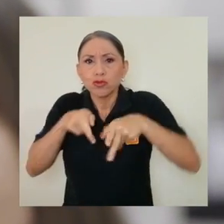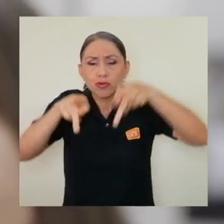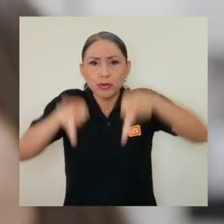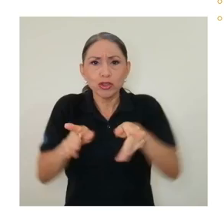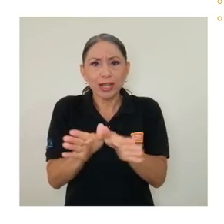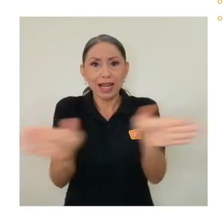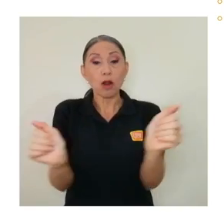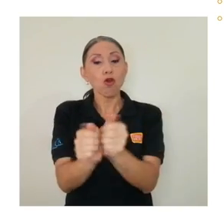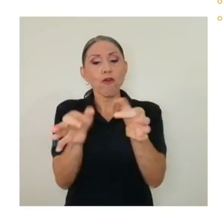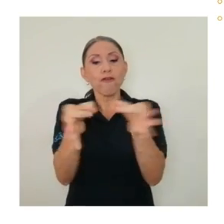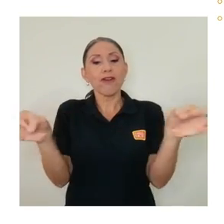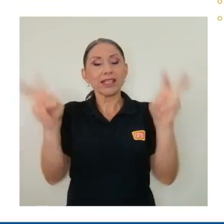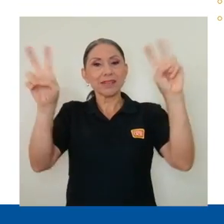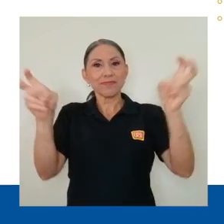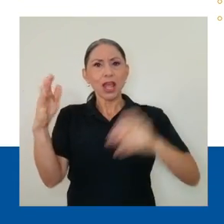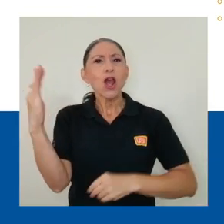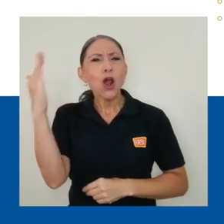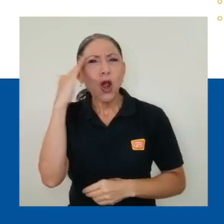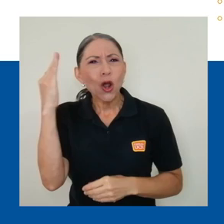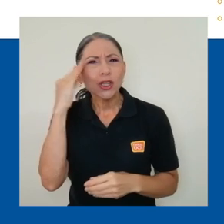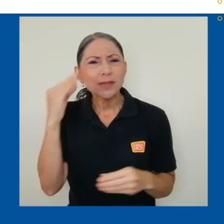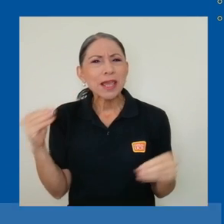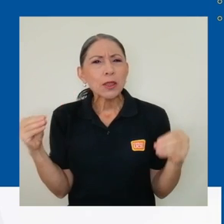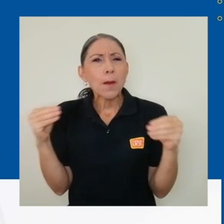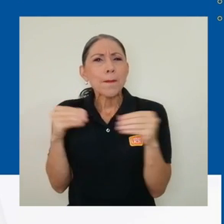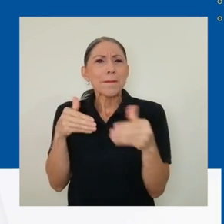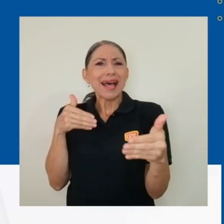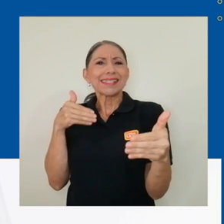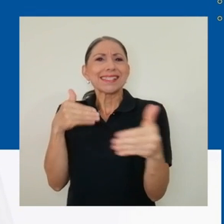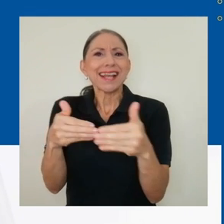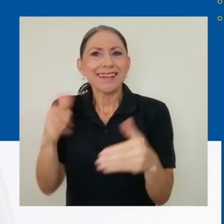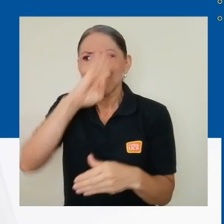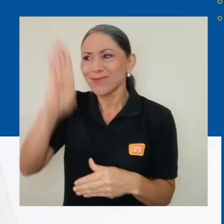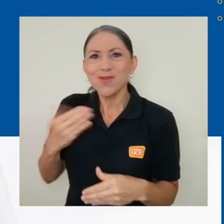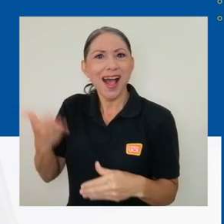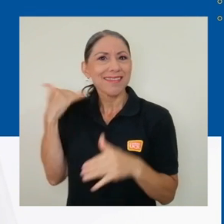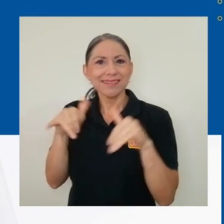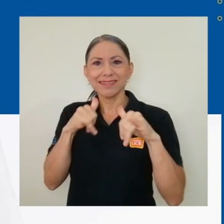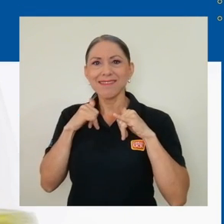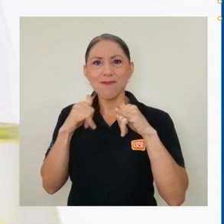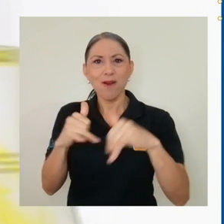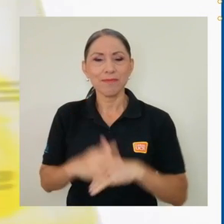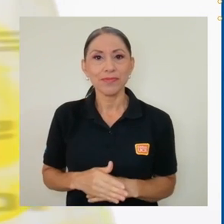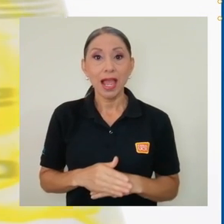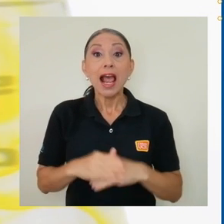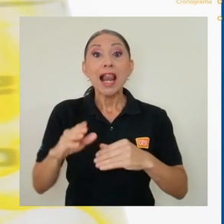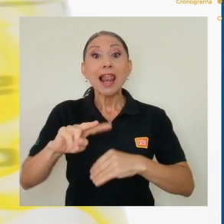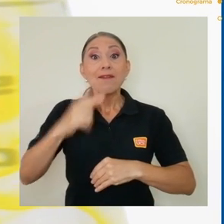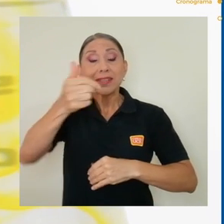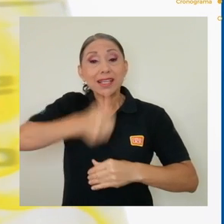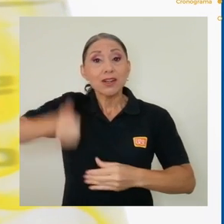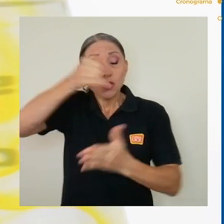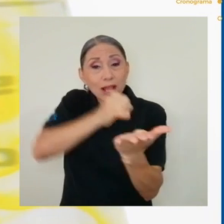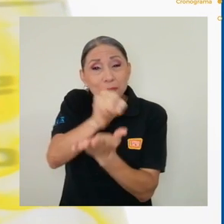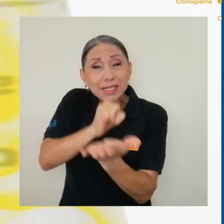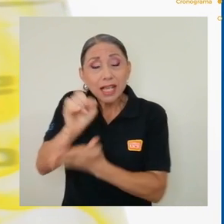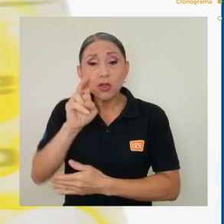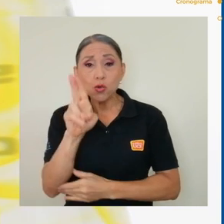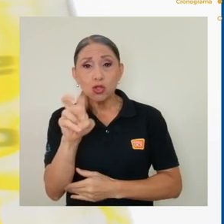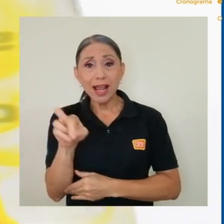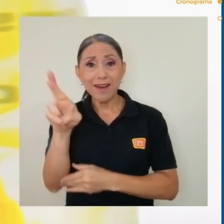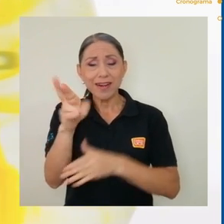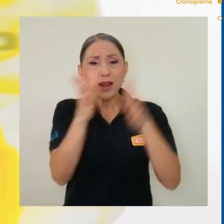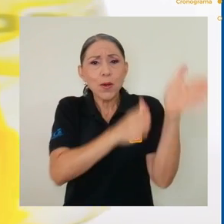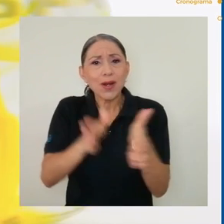bajo el lema el conocimiento más cerca que nunca la vicerrectoría de investigación de la ucr organiza